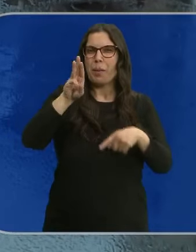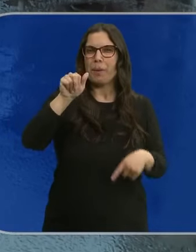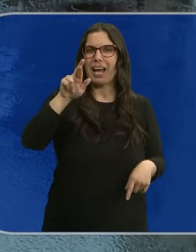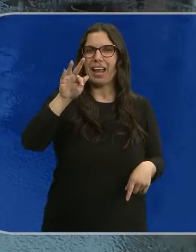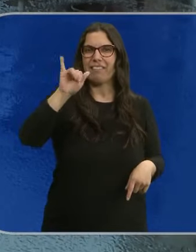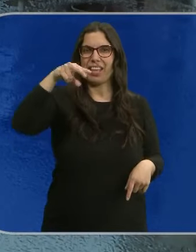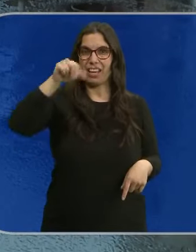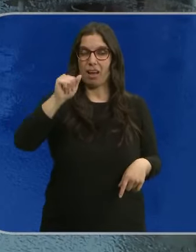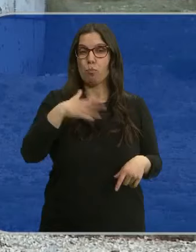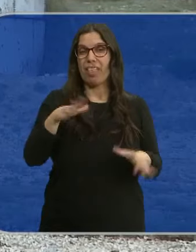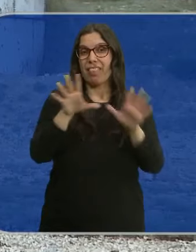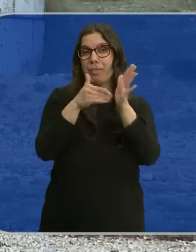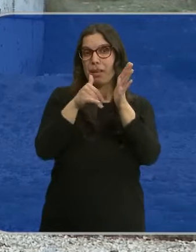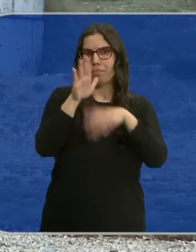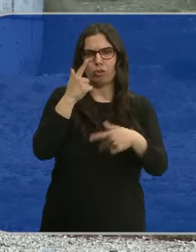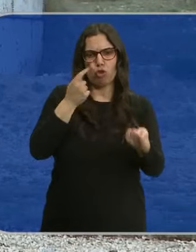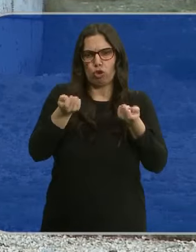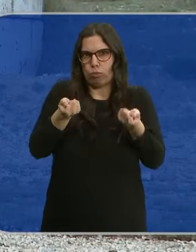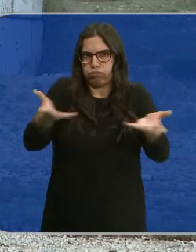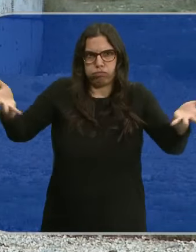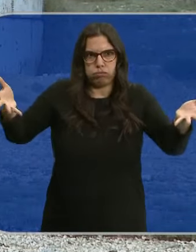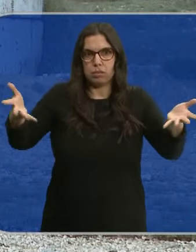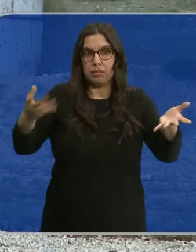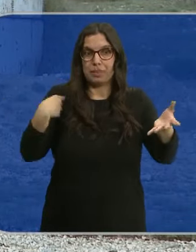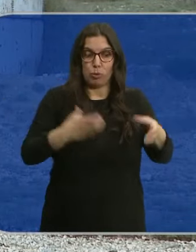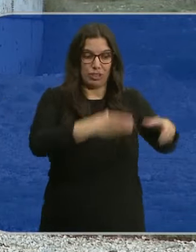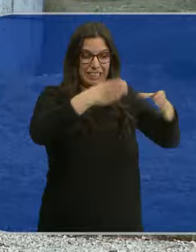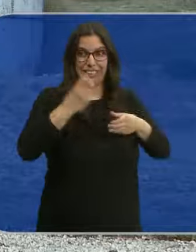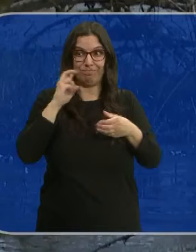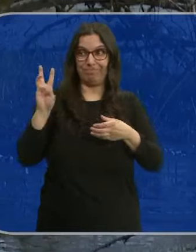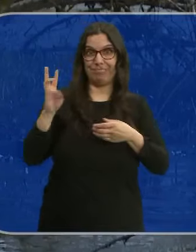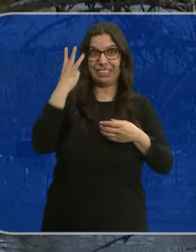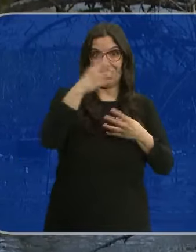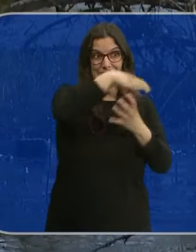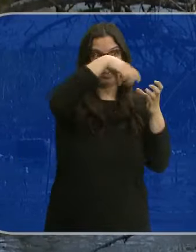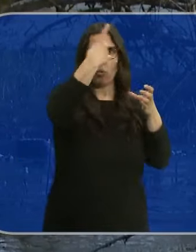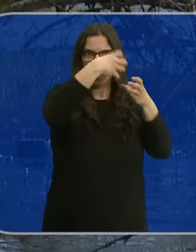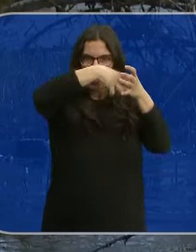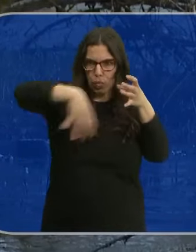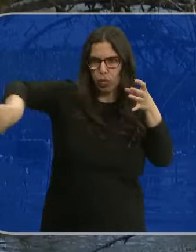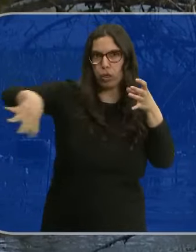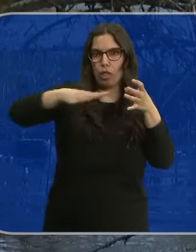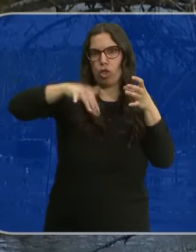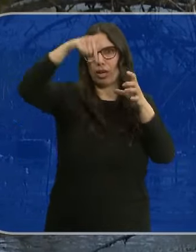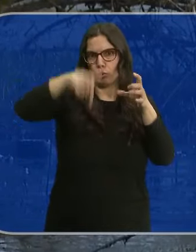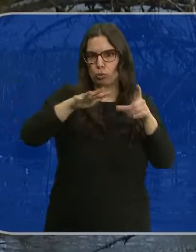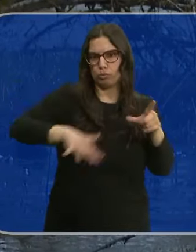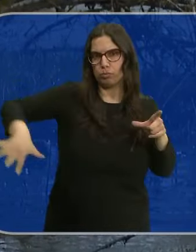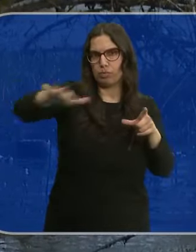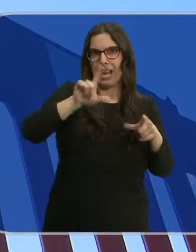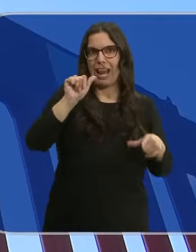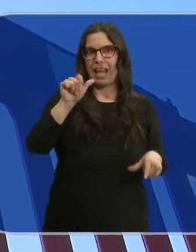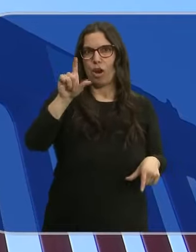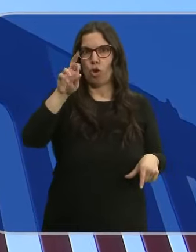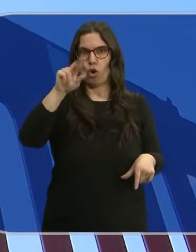más de 10.000 vertidos incontroladamente al exterior desde uno de los tres tanques situados en la zona sur del campo petrolífero de La